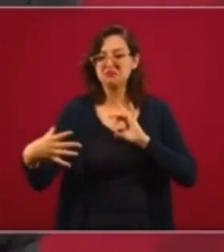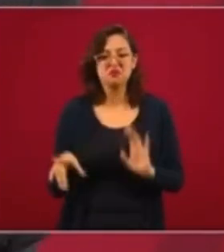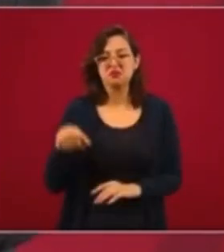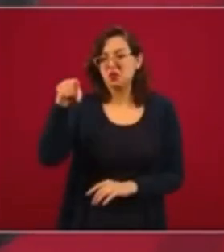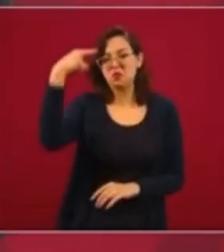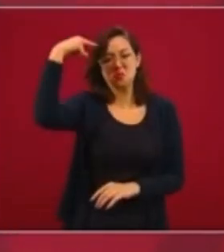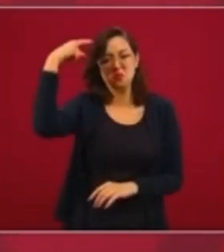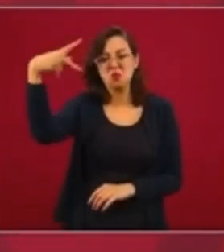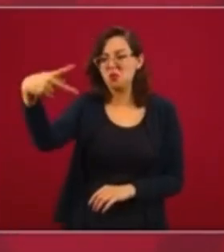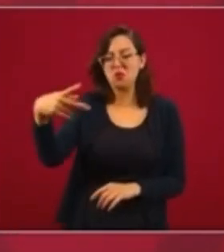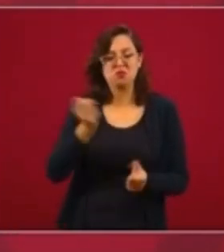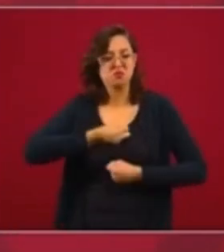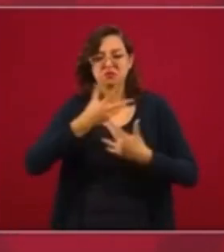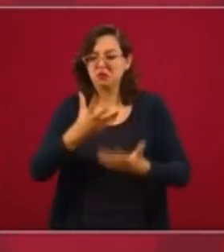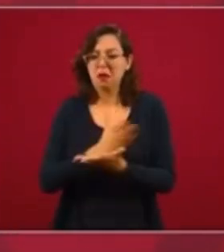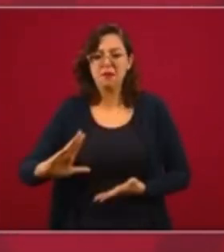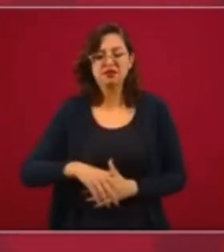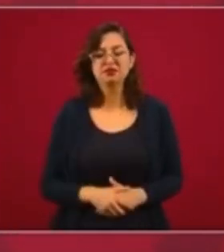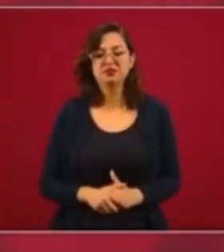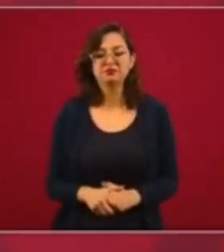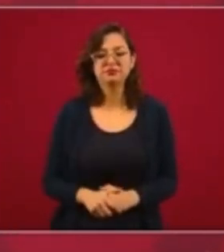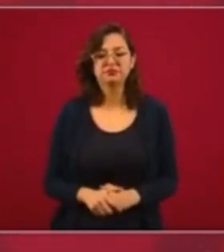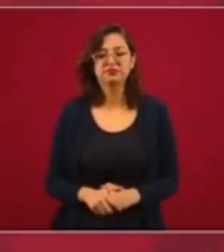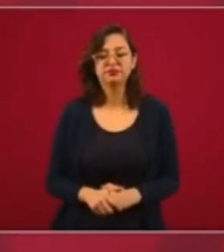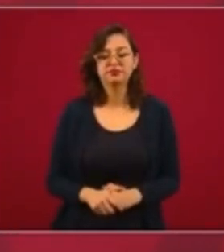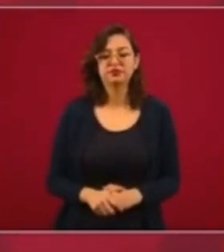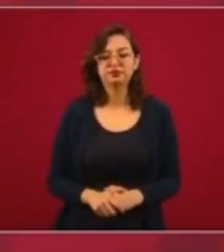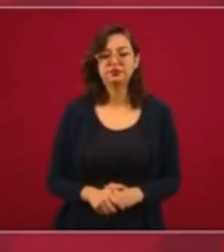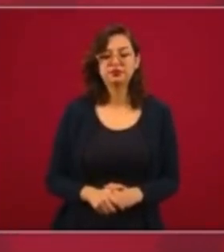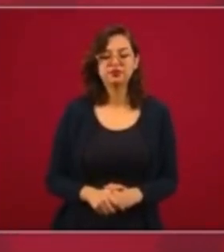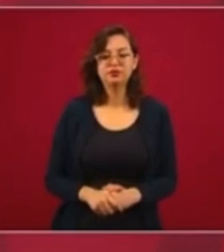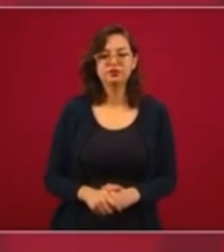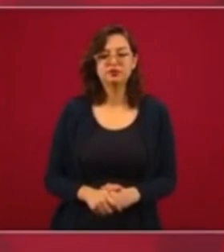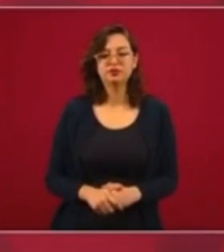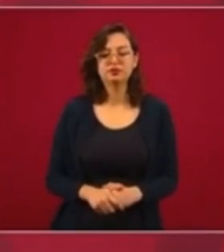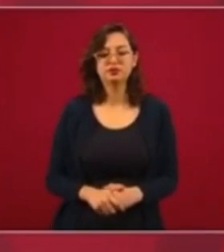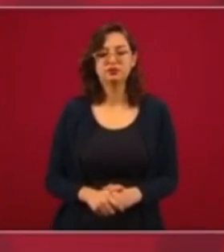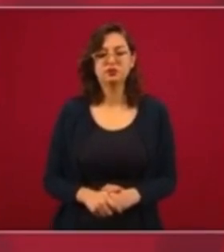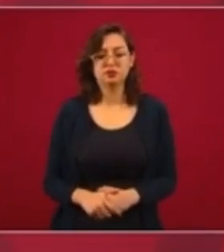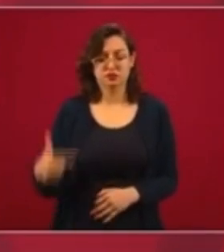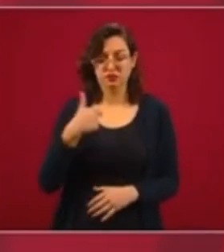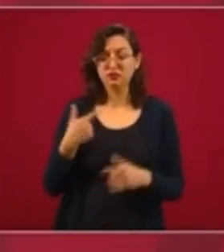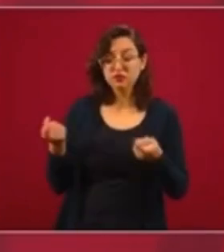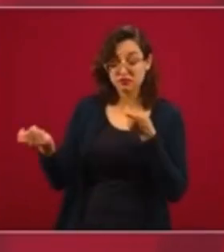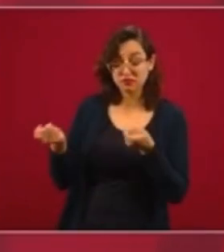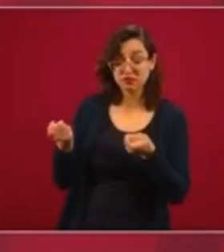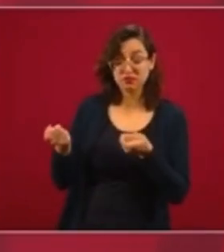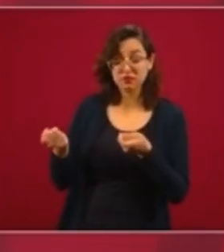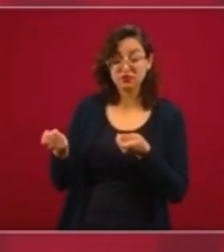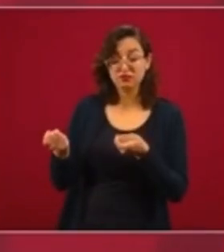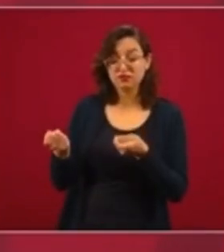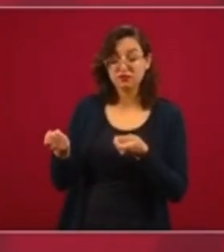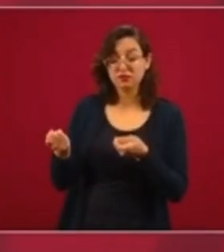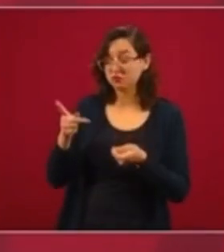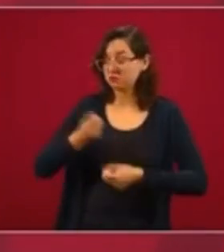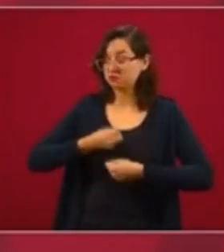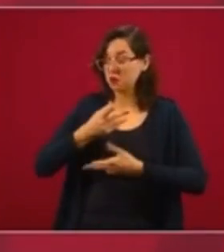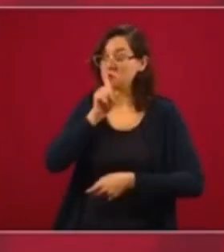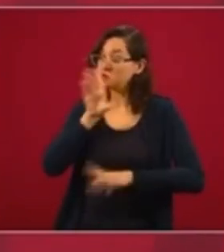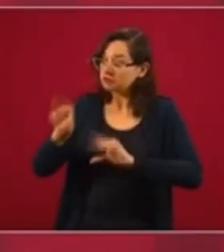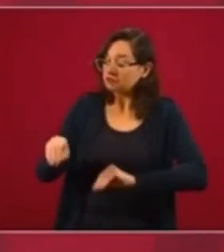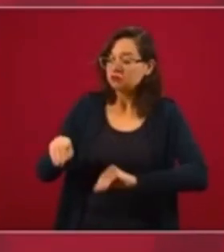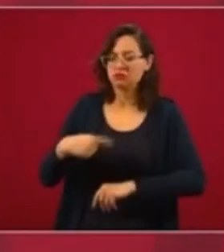es lo que piensa y yo no censuro no limito su